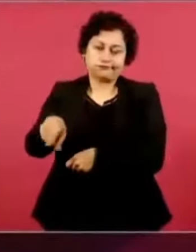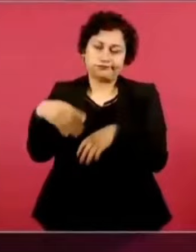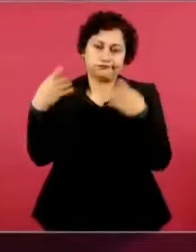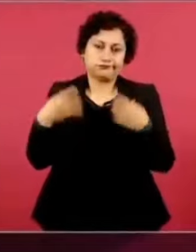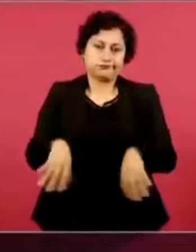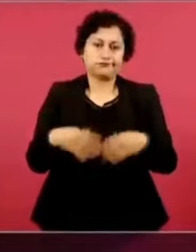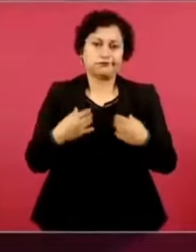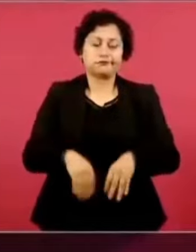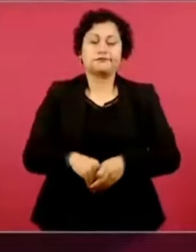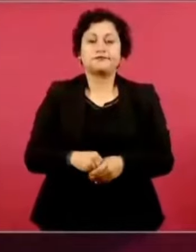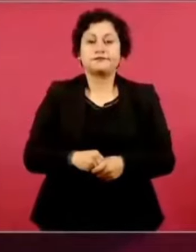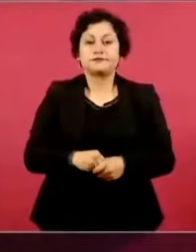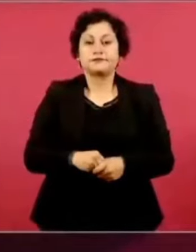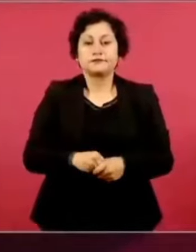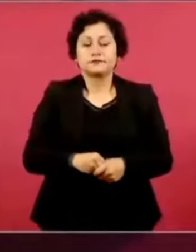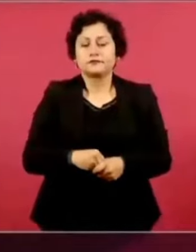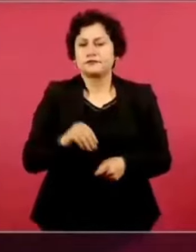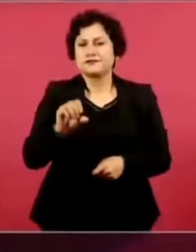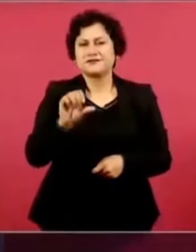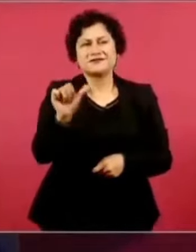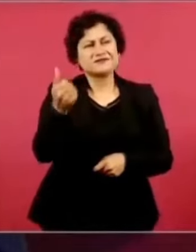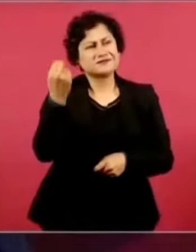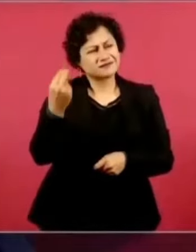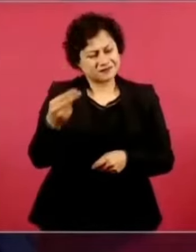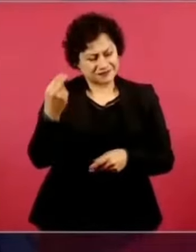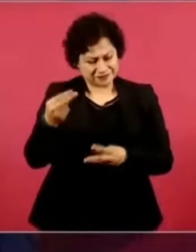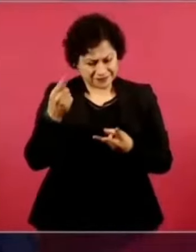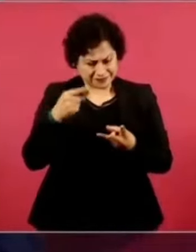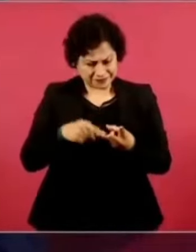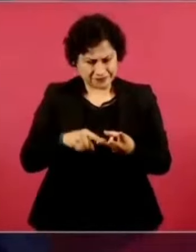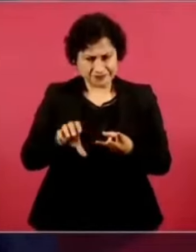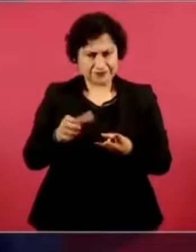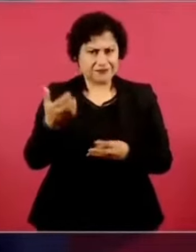Y ¿cómo se llama la otra cadena de radio?